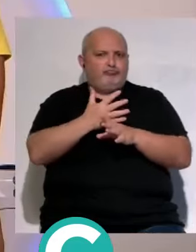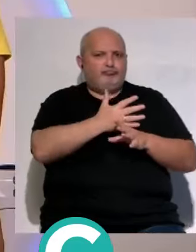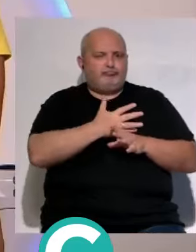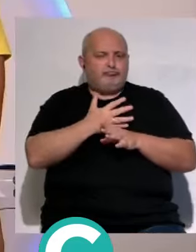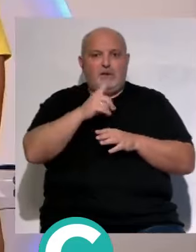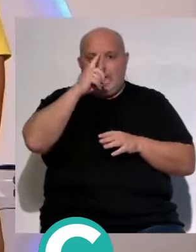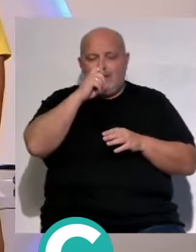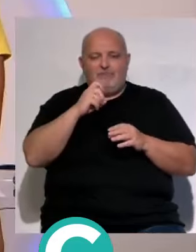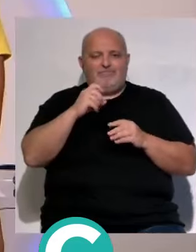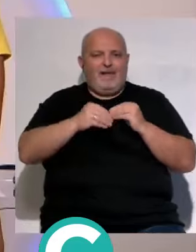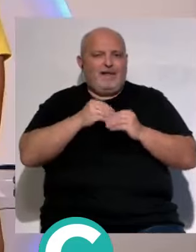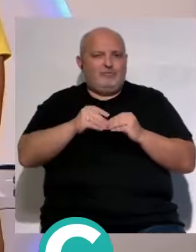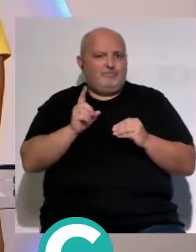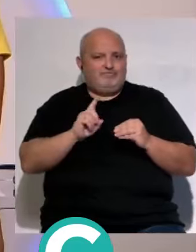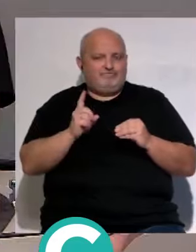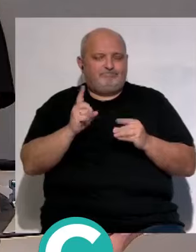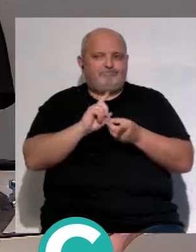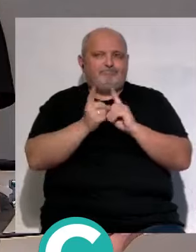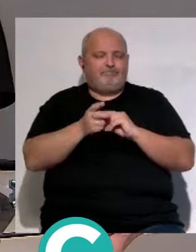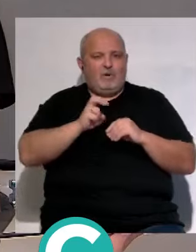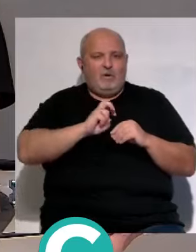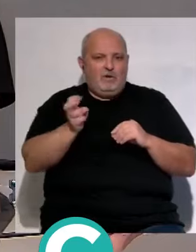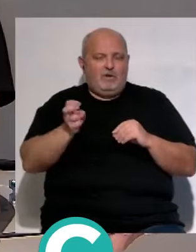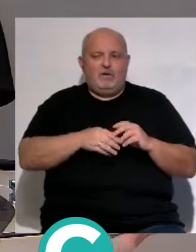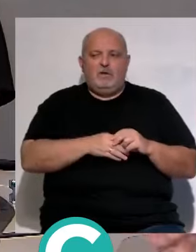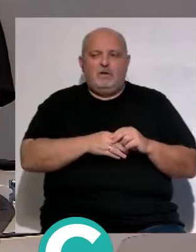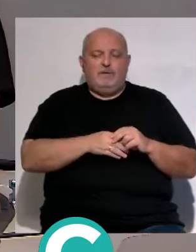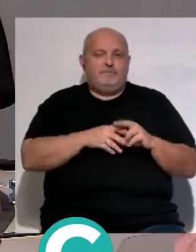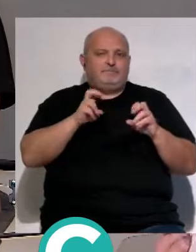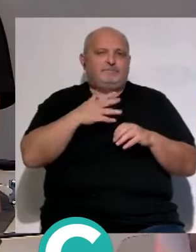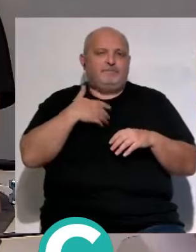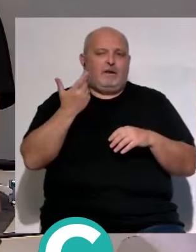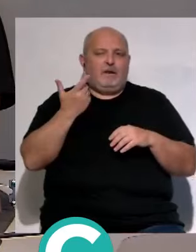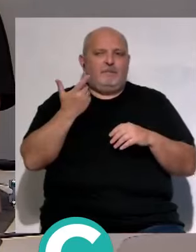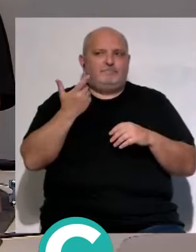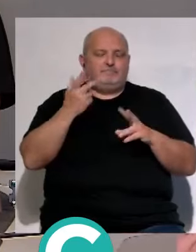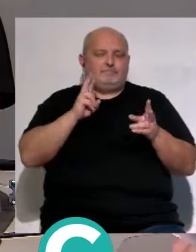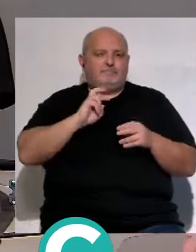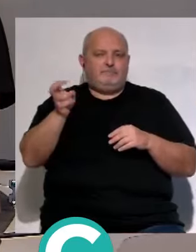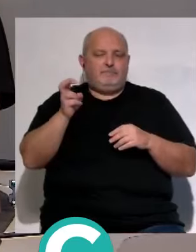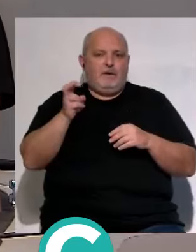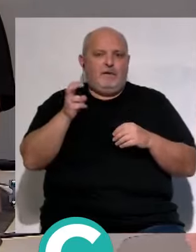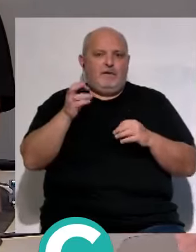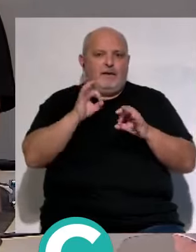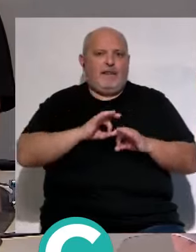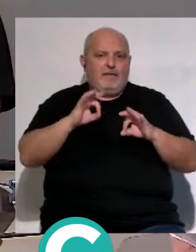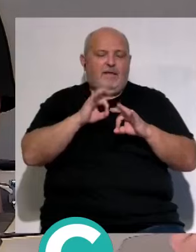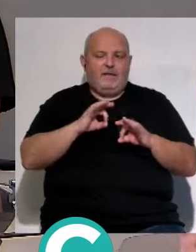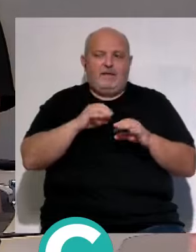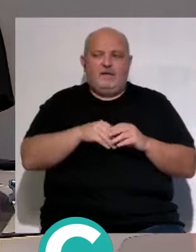este año no lo ha hecho este año ha cambiado de estrategia este año quiso vender una moto Torrot que no la había